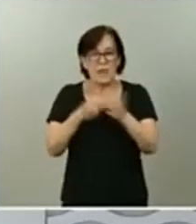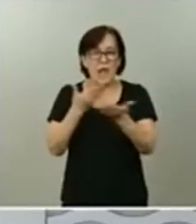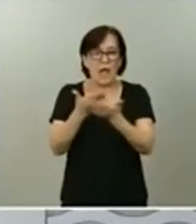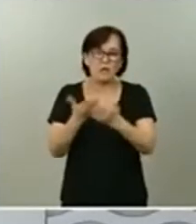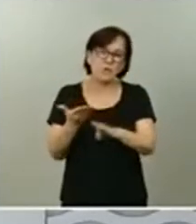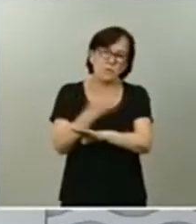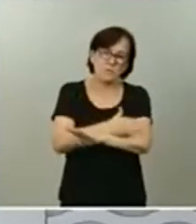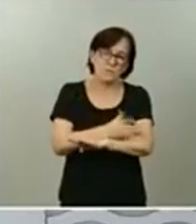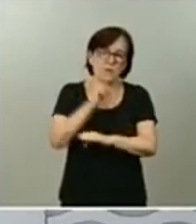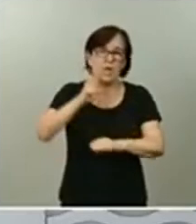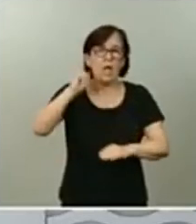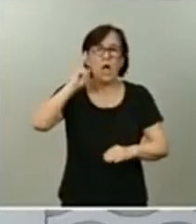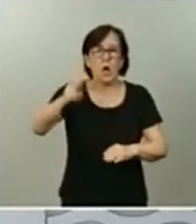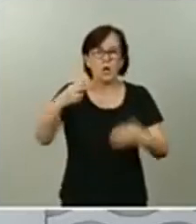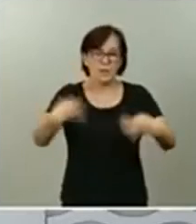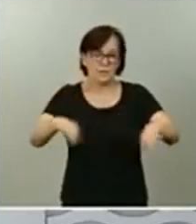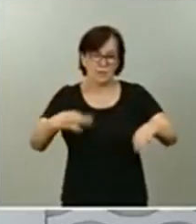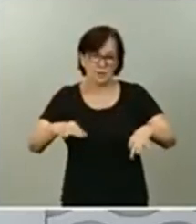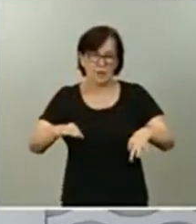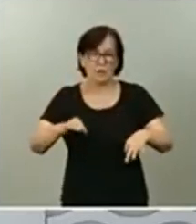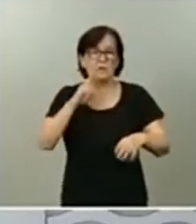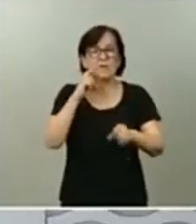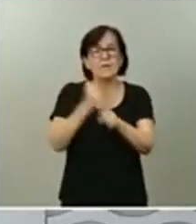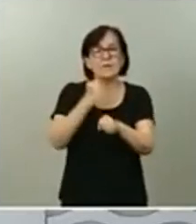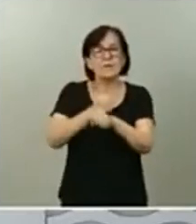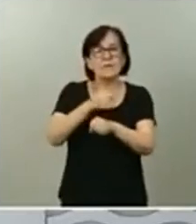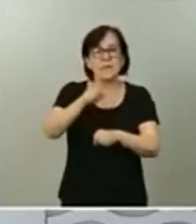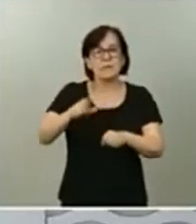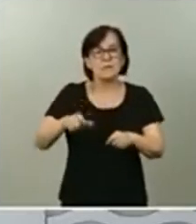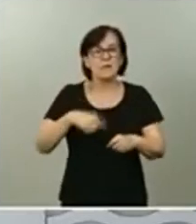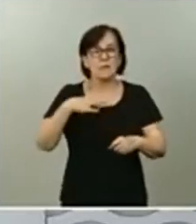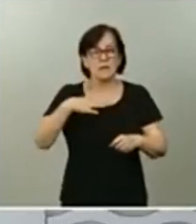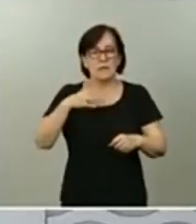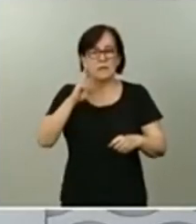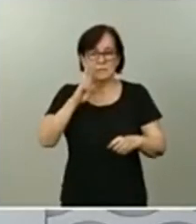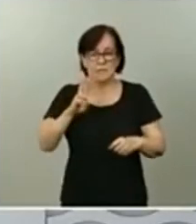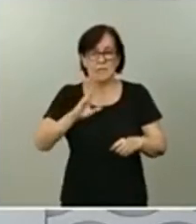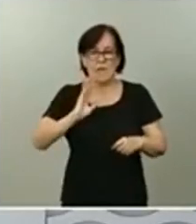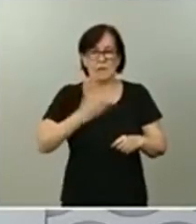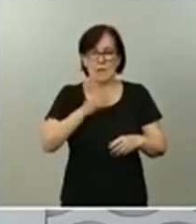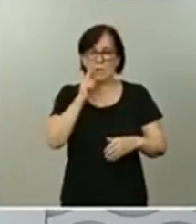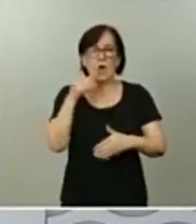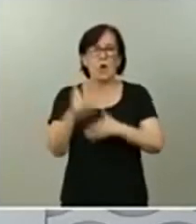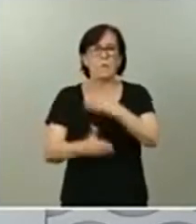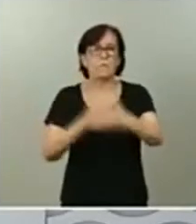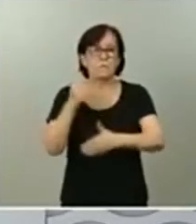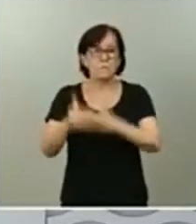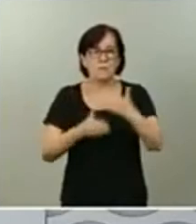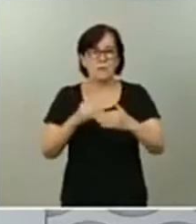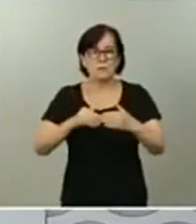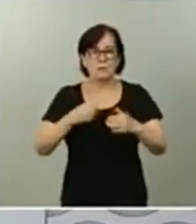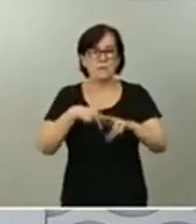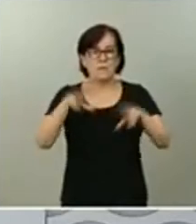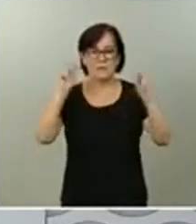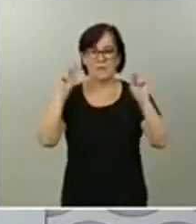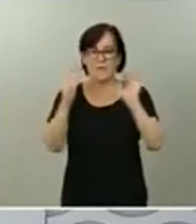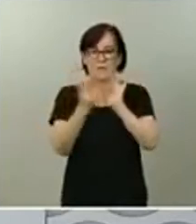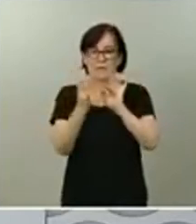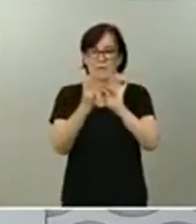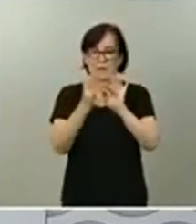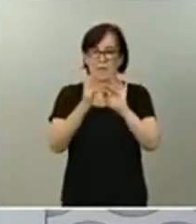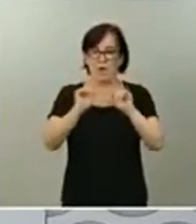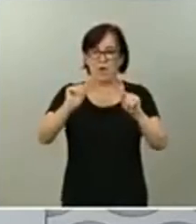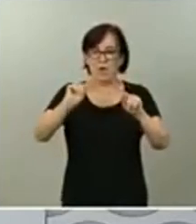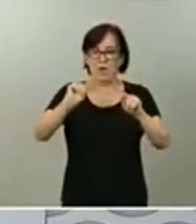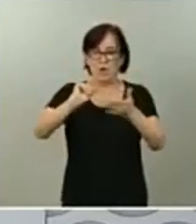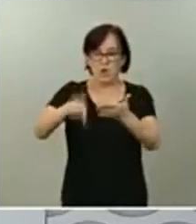jubilación ordinaria de trabajadores que se vean afectados por procesos de extinción de su relación contractual, fundado